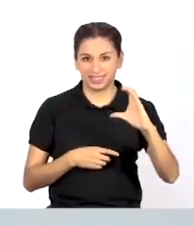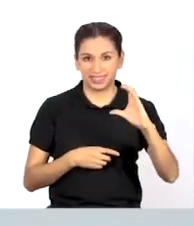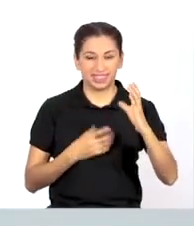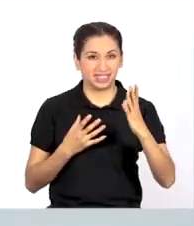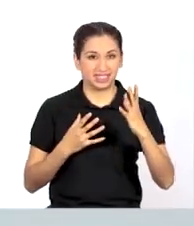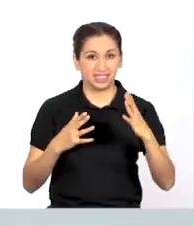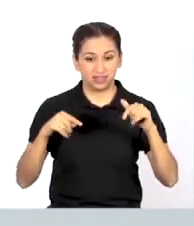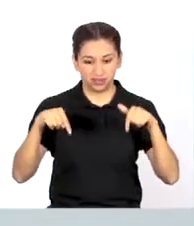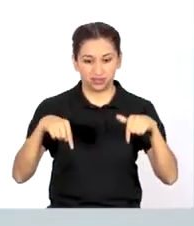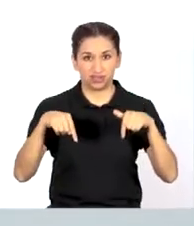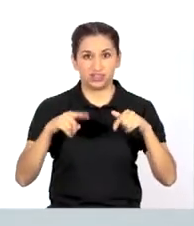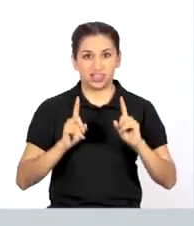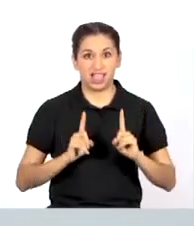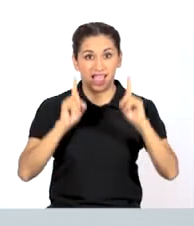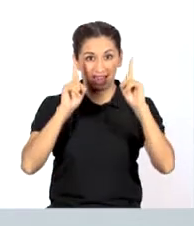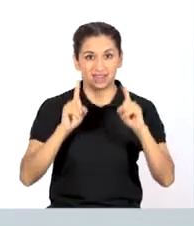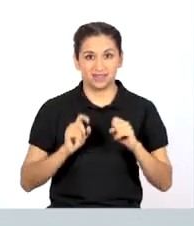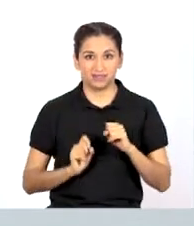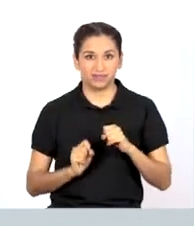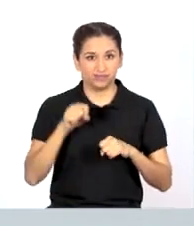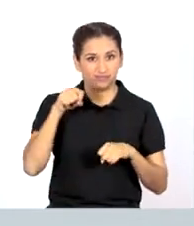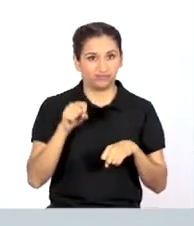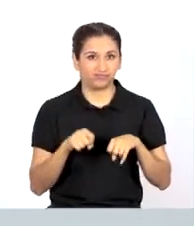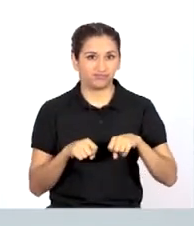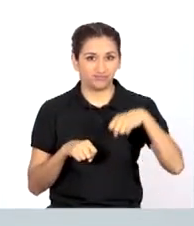Y C, que es llevar las rodillas hacia arriba.